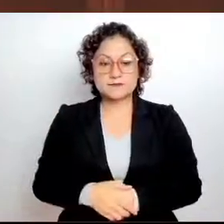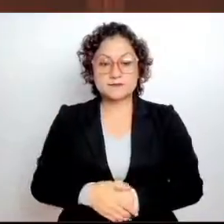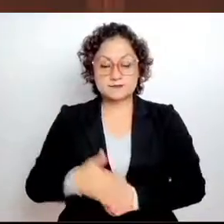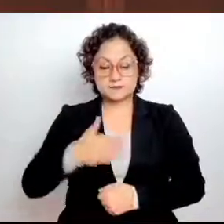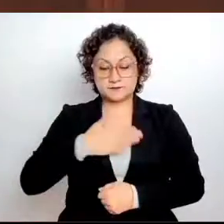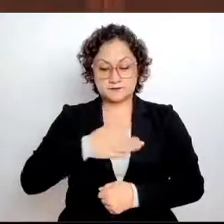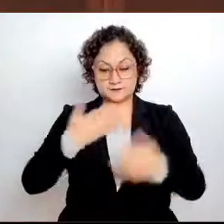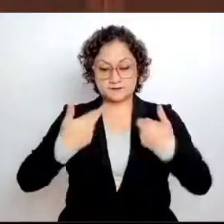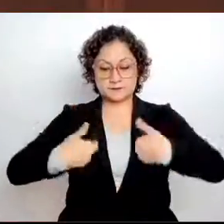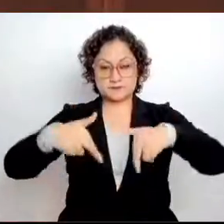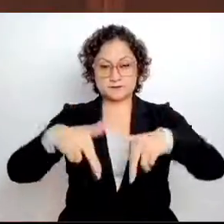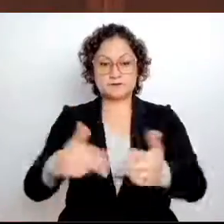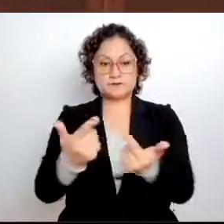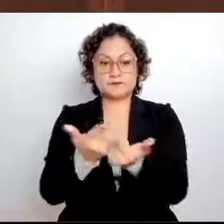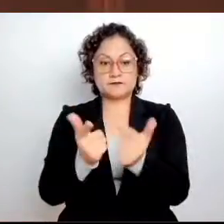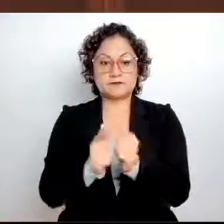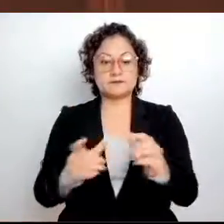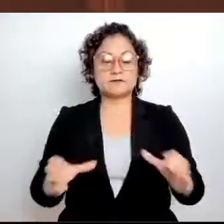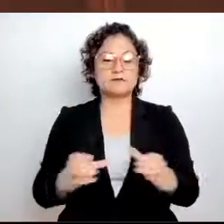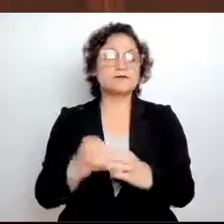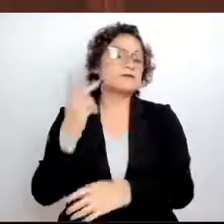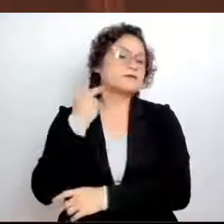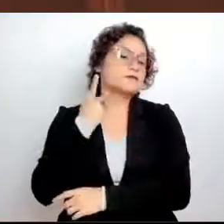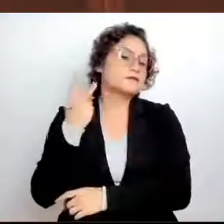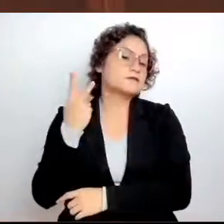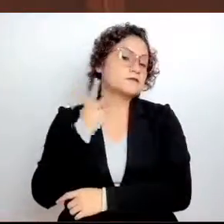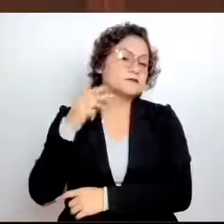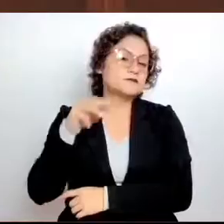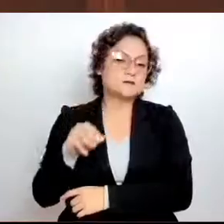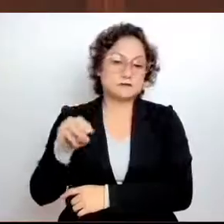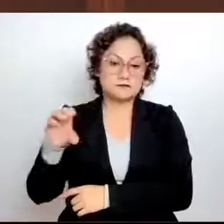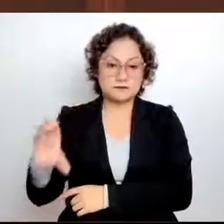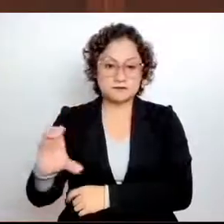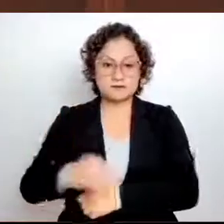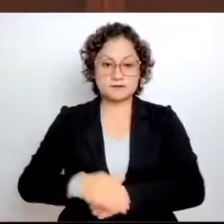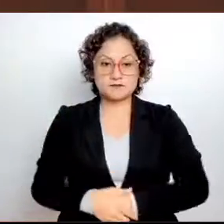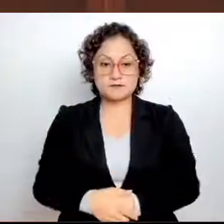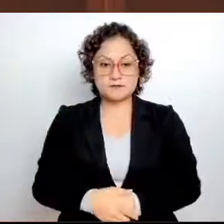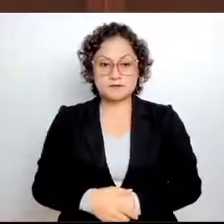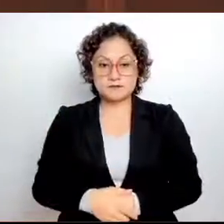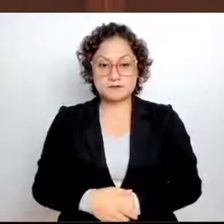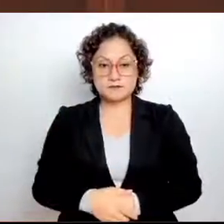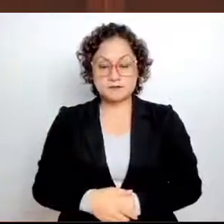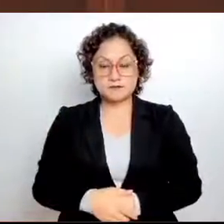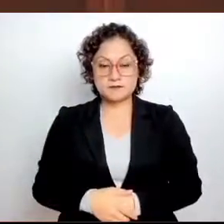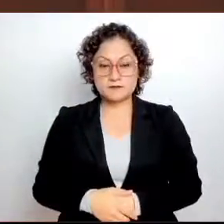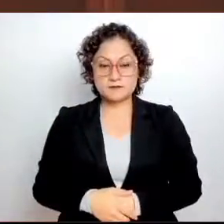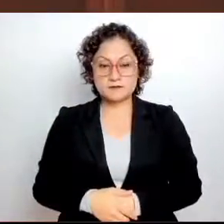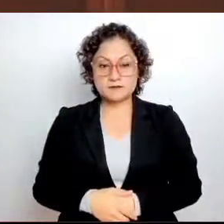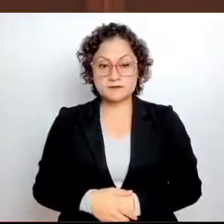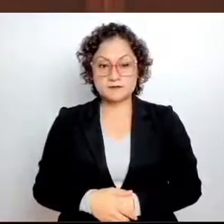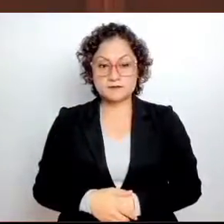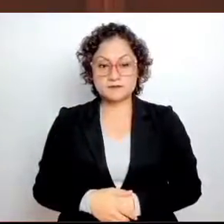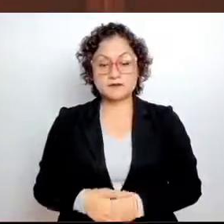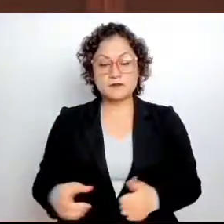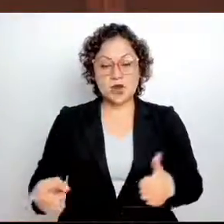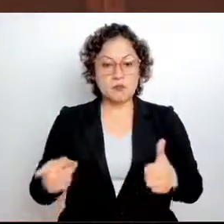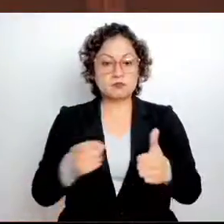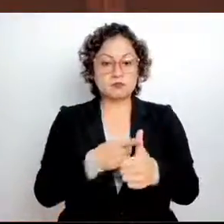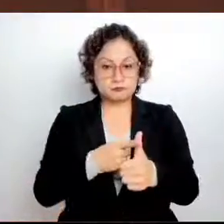parlamentaria de Movimiento Ciudadano, primero hago un